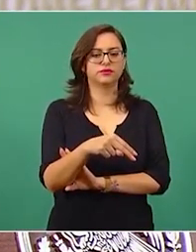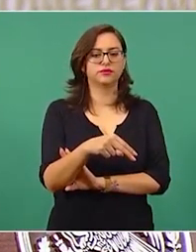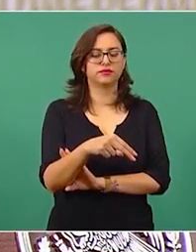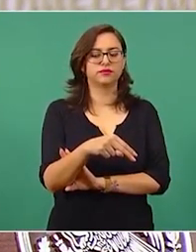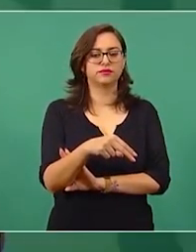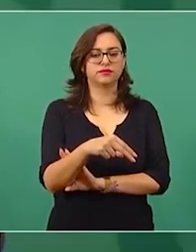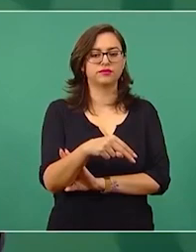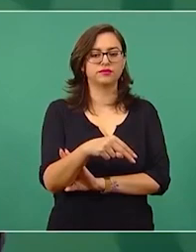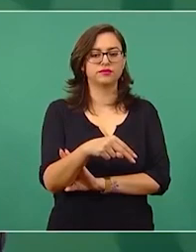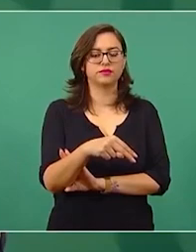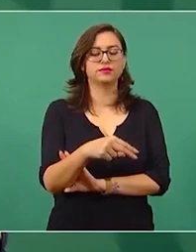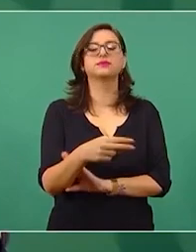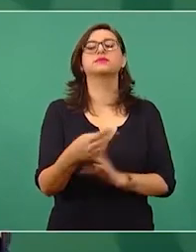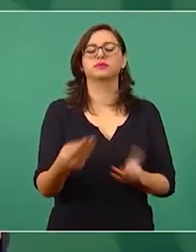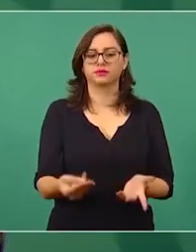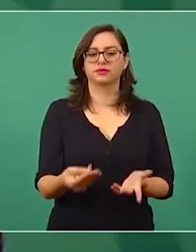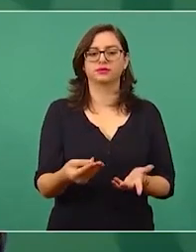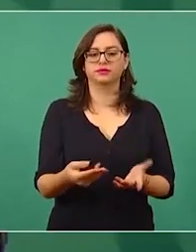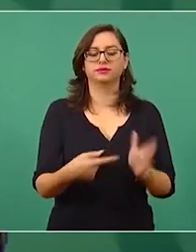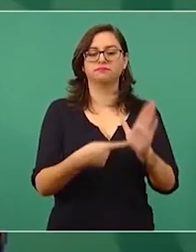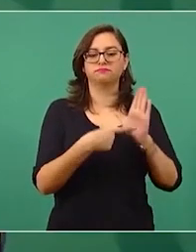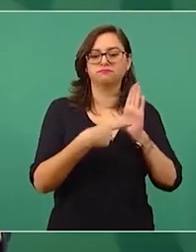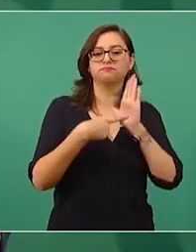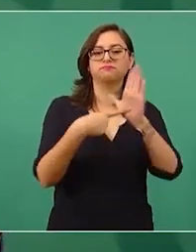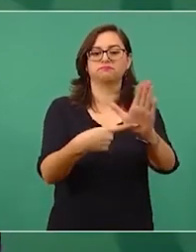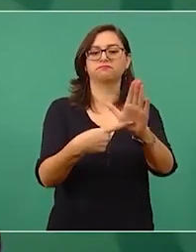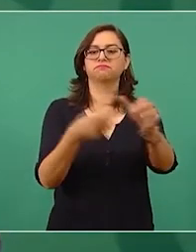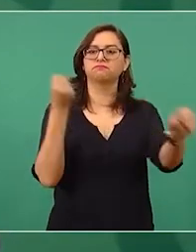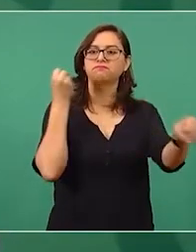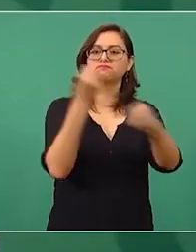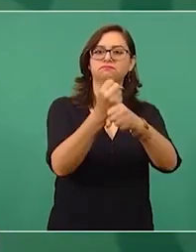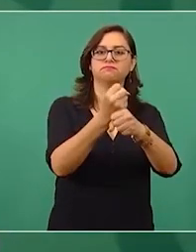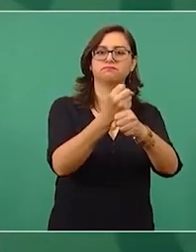manifiesto de impacto ambiental ambiental MIA